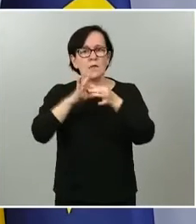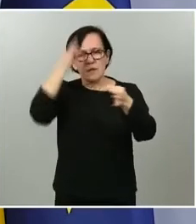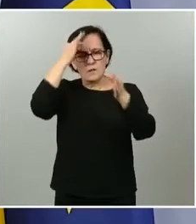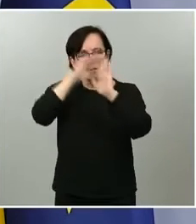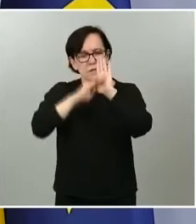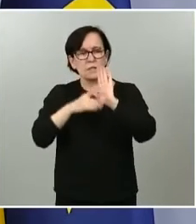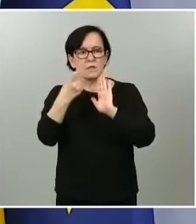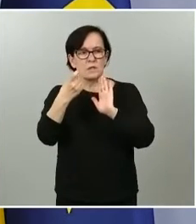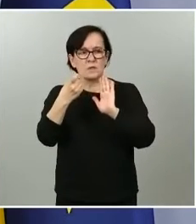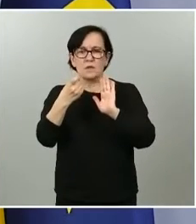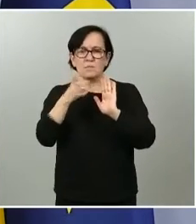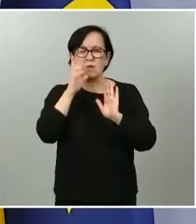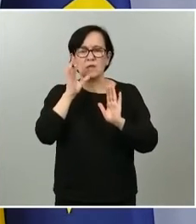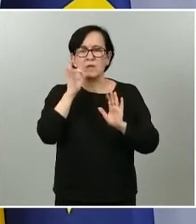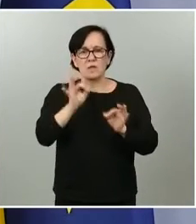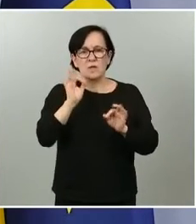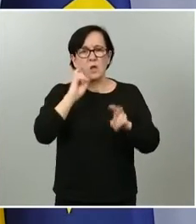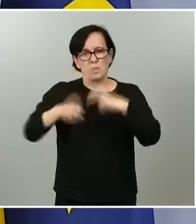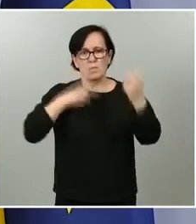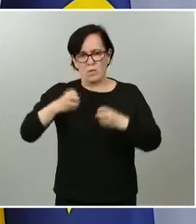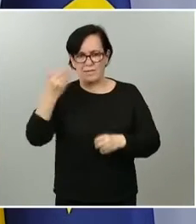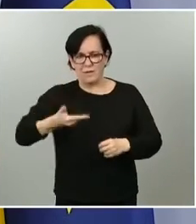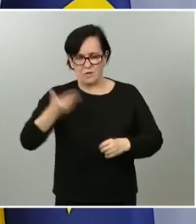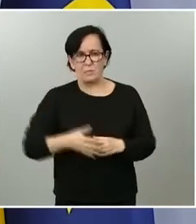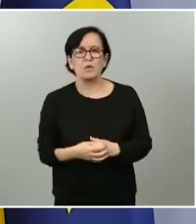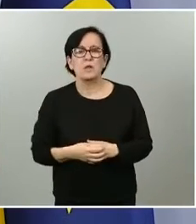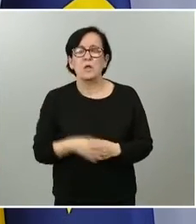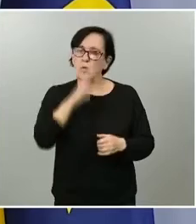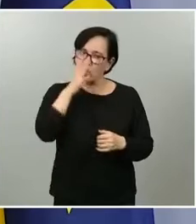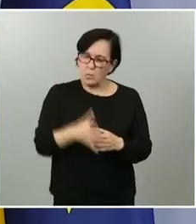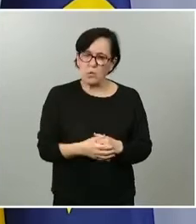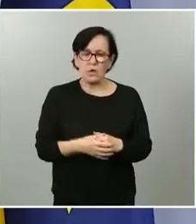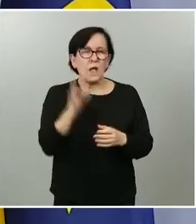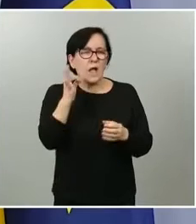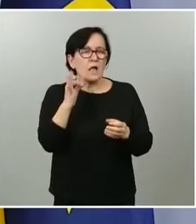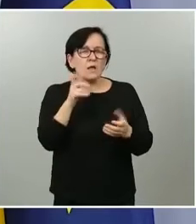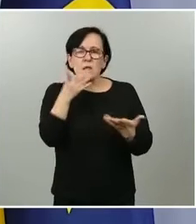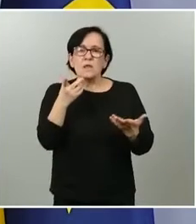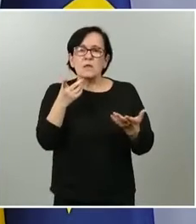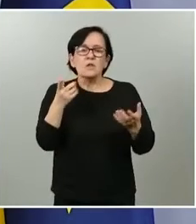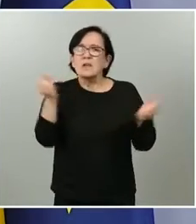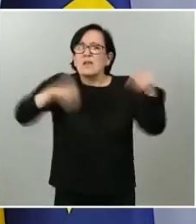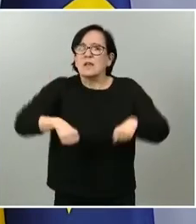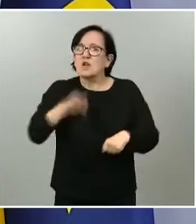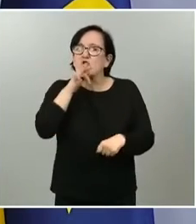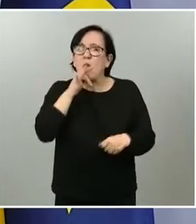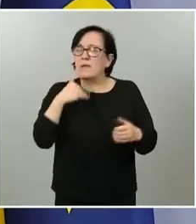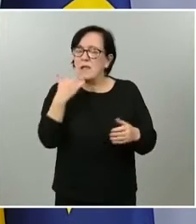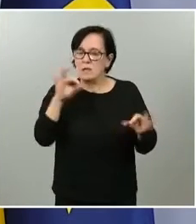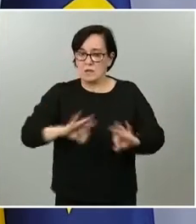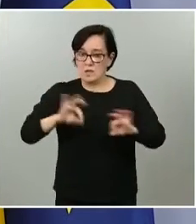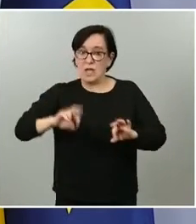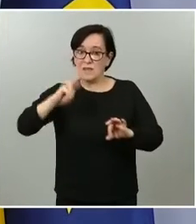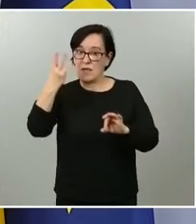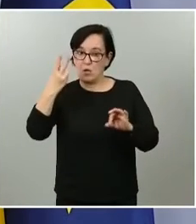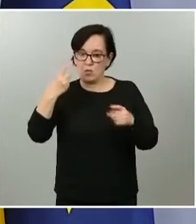muy probablemente algunas modificaciones importantes. Por lo tanto ahí no hay ninguna decisión tomada si nos referimos a este segundo conjunto de aplicaciones no hay ninguna